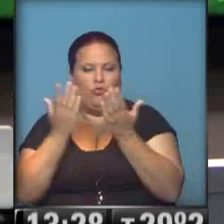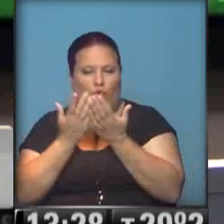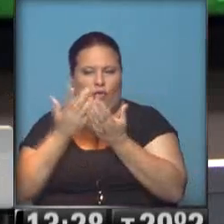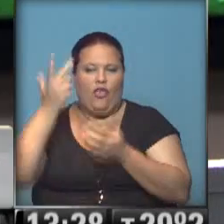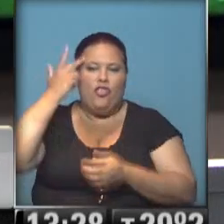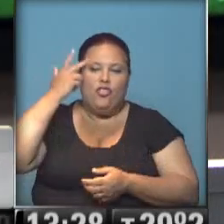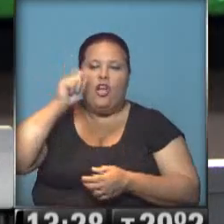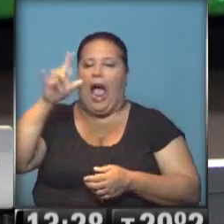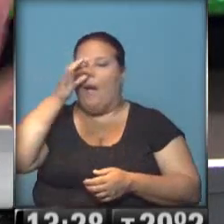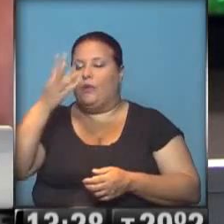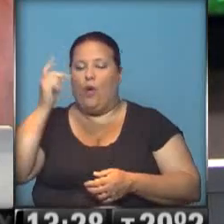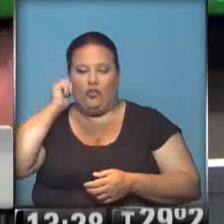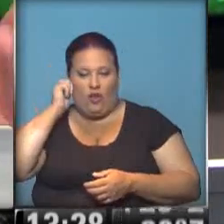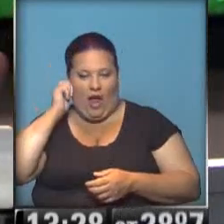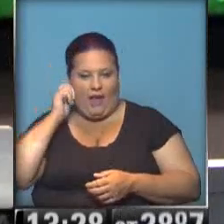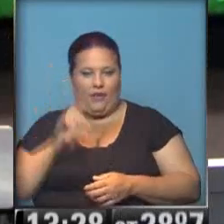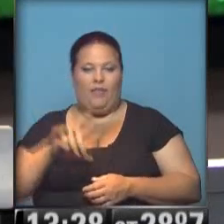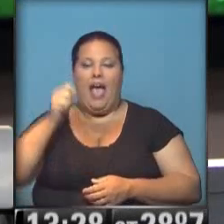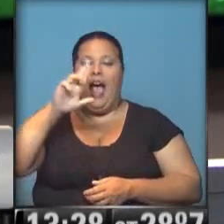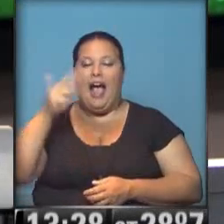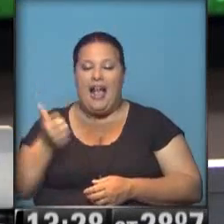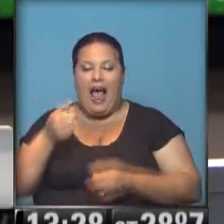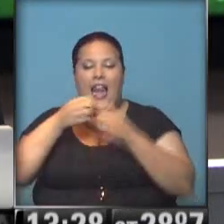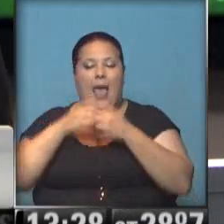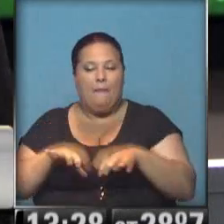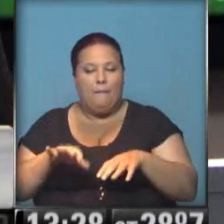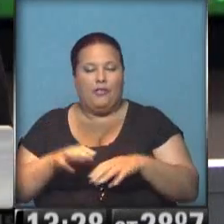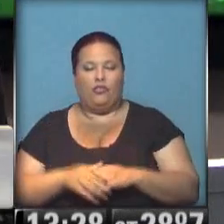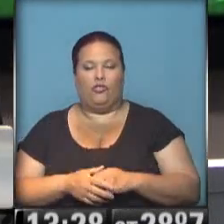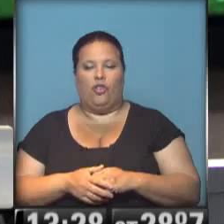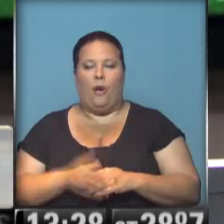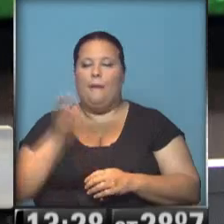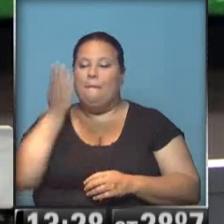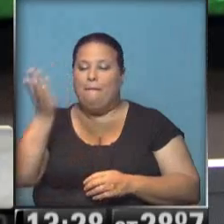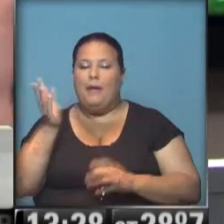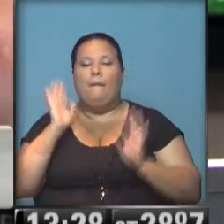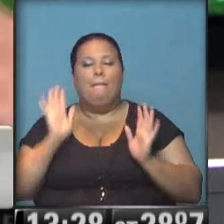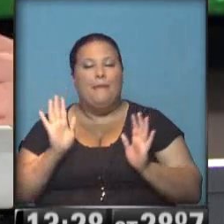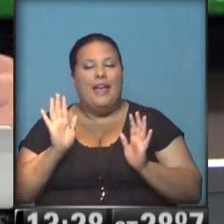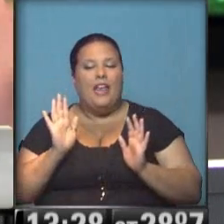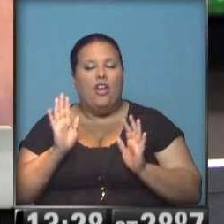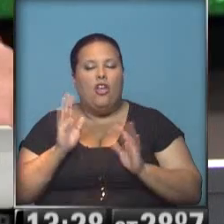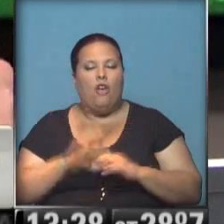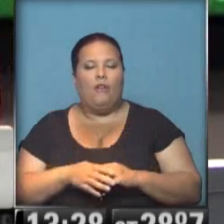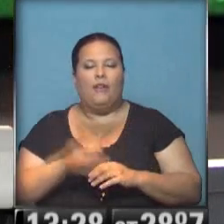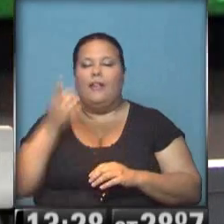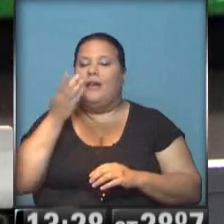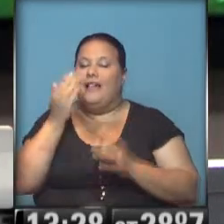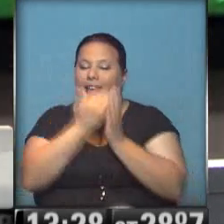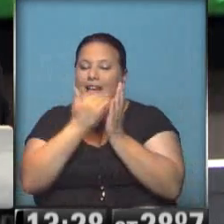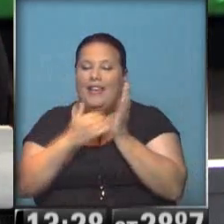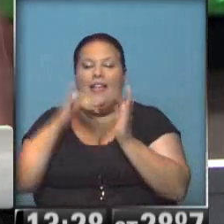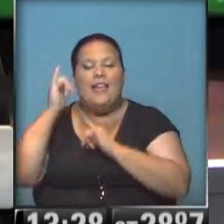18 y 24 años de edad. Carla ha iniciado, ha realizado la solicitud, pero Carla, es un requisito que hay que